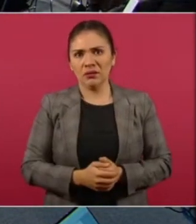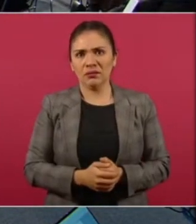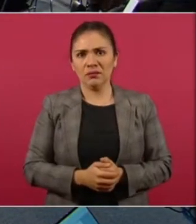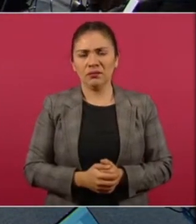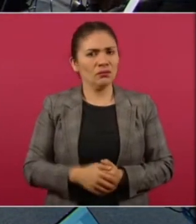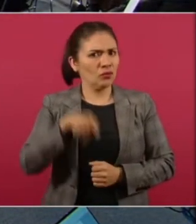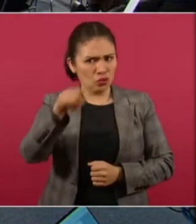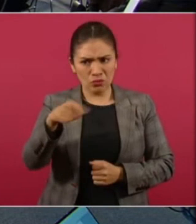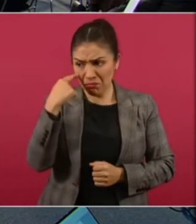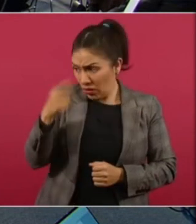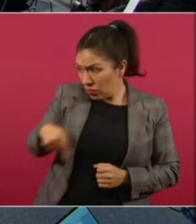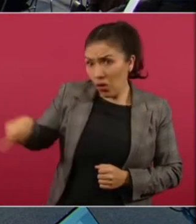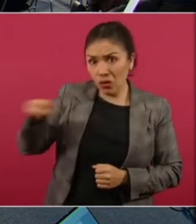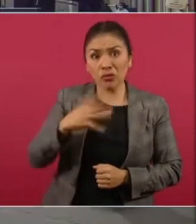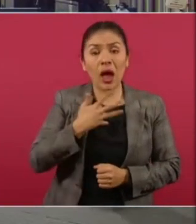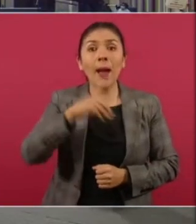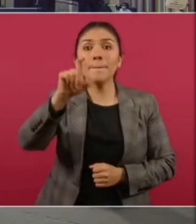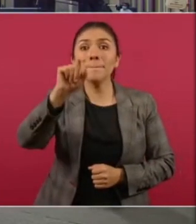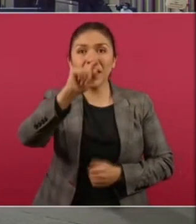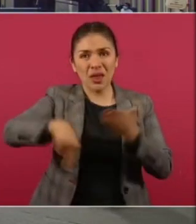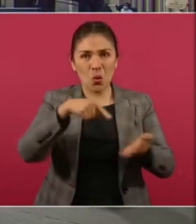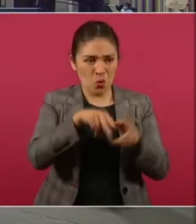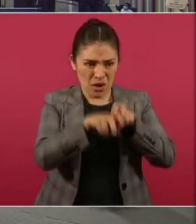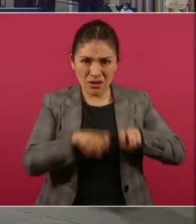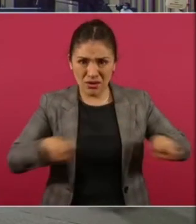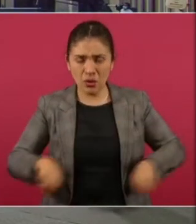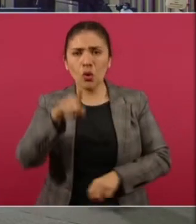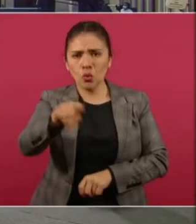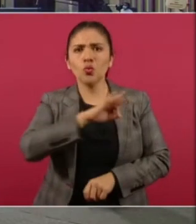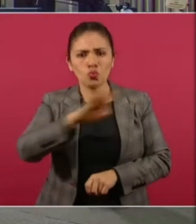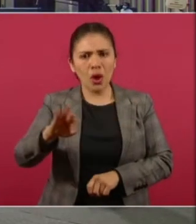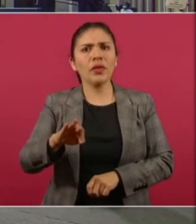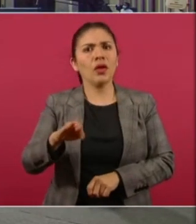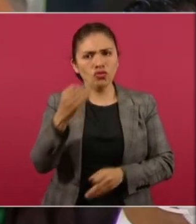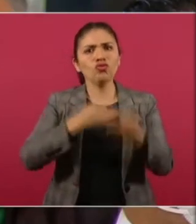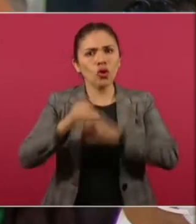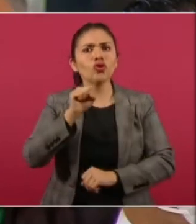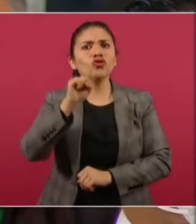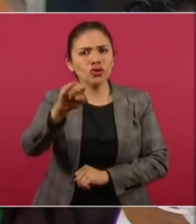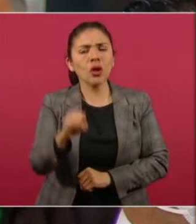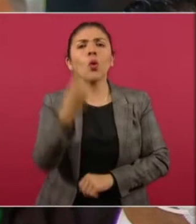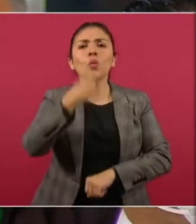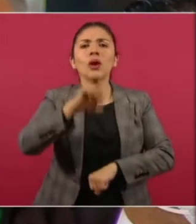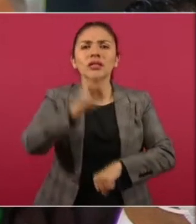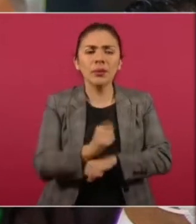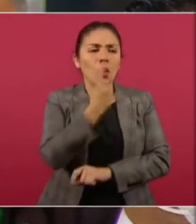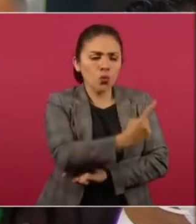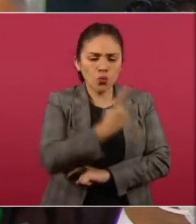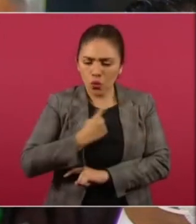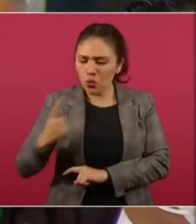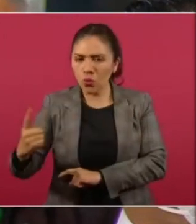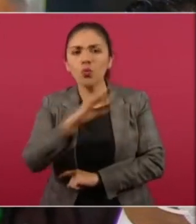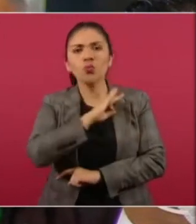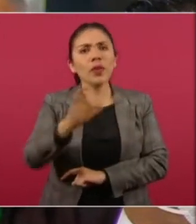le daría, todos aquí son 20 espacios. Usted le daría la palabra, todos tendríamos derecho una vez a la semana de hablar.